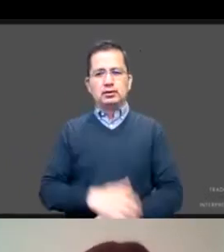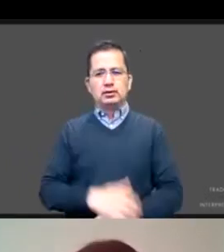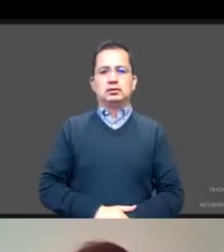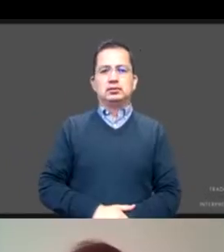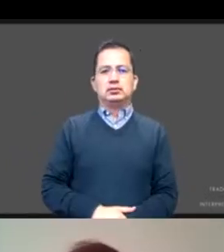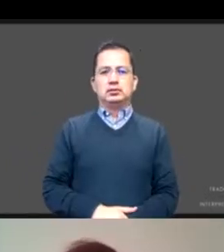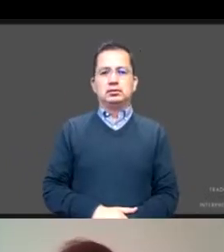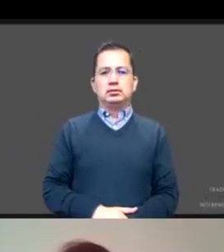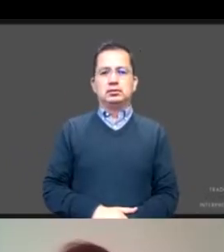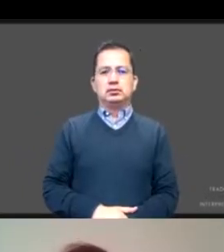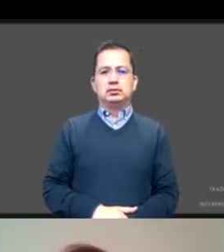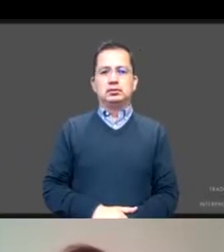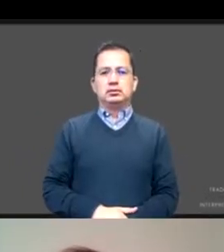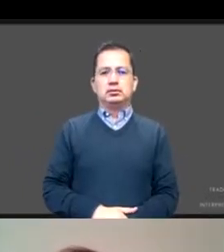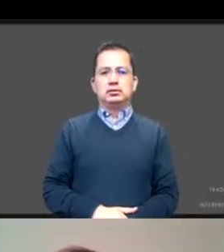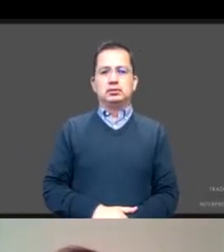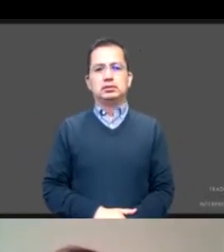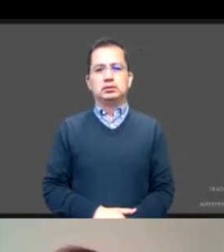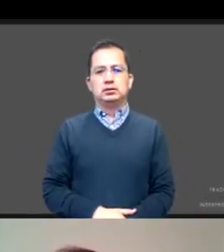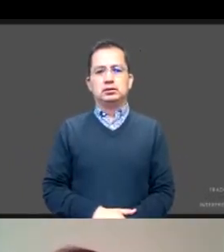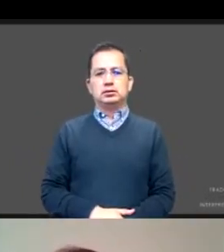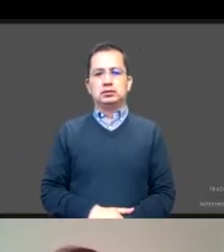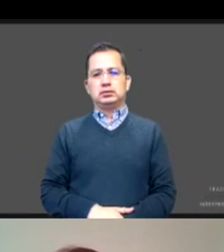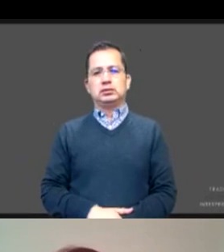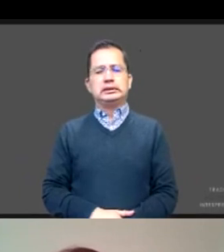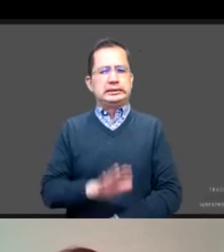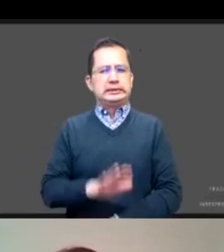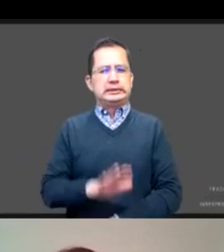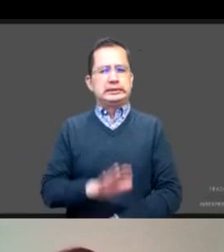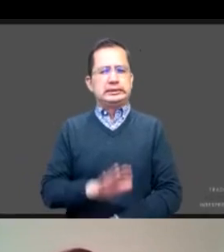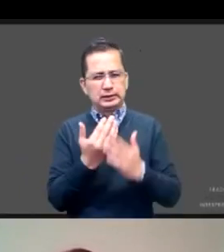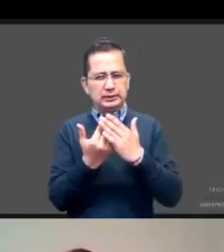pasa eso con la tecnología. Dos segundos y ya.